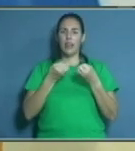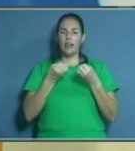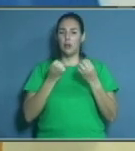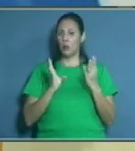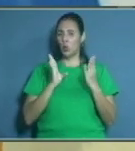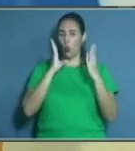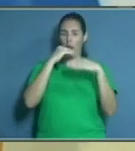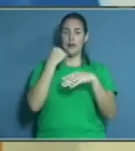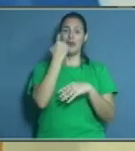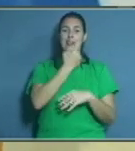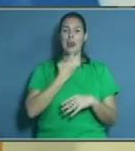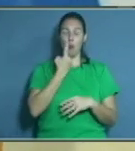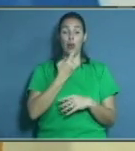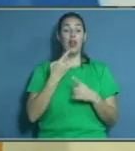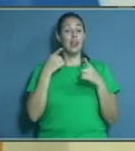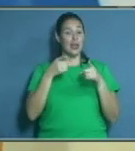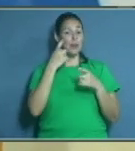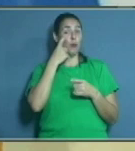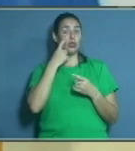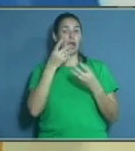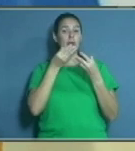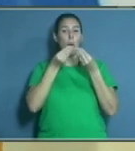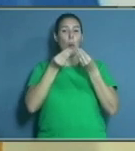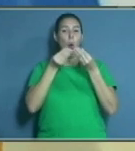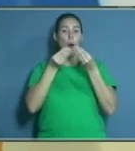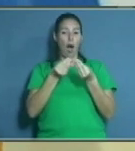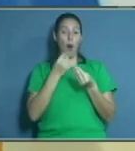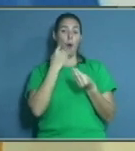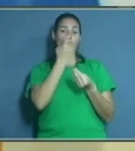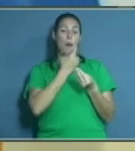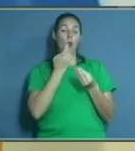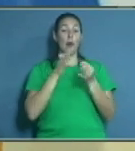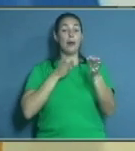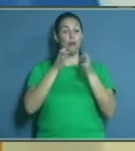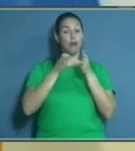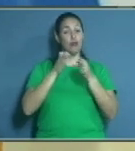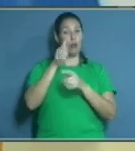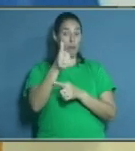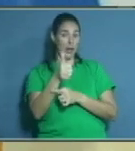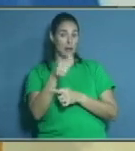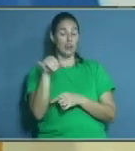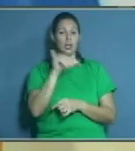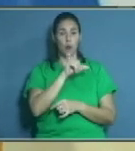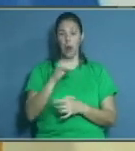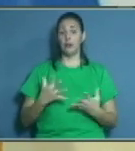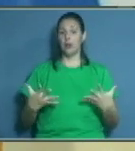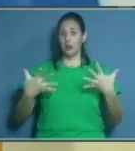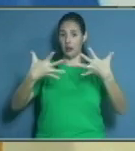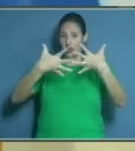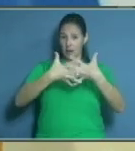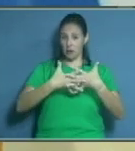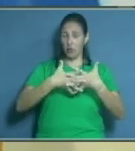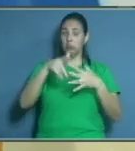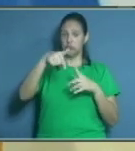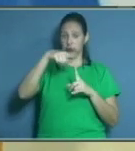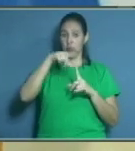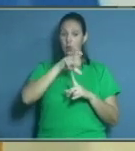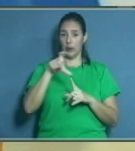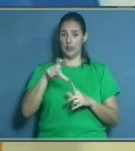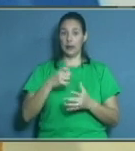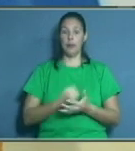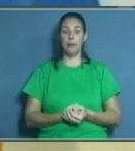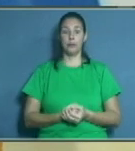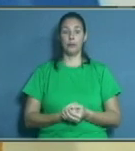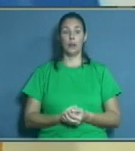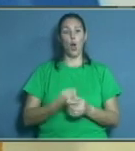importante para el mantenimiento de la salud bucal, y también tiene relación con esto que hemos estado hablando. Otros